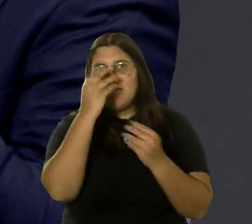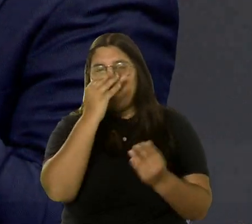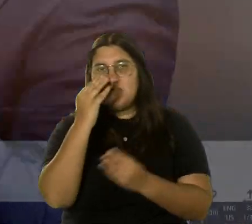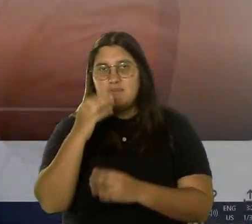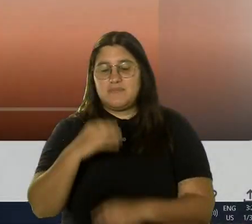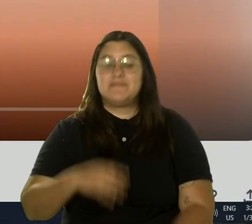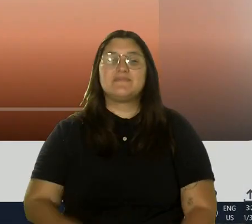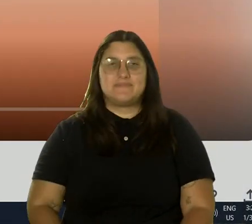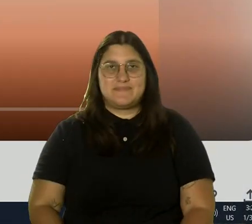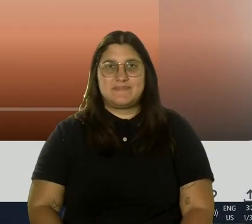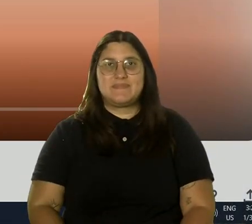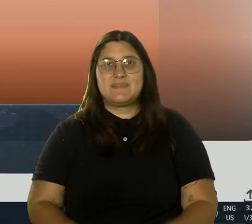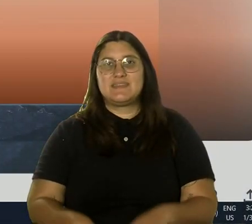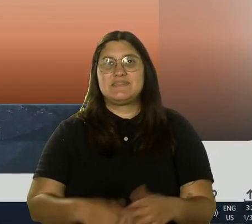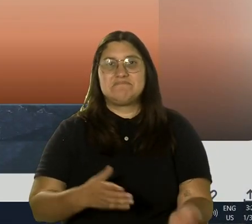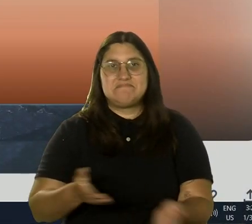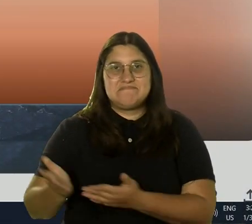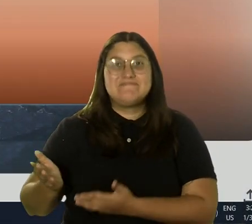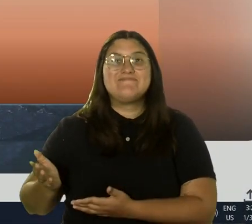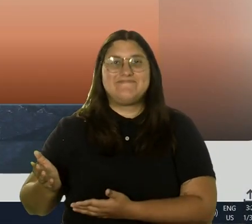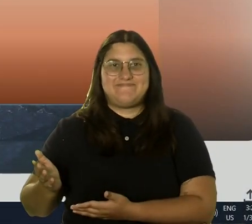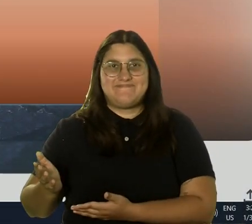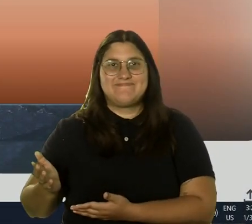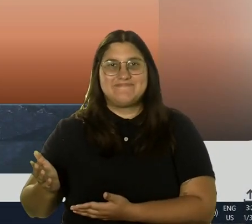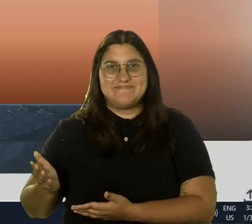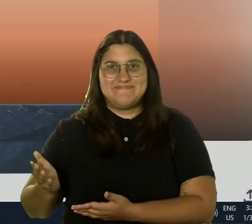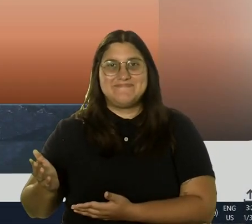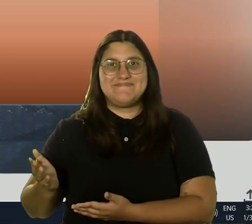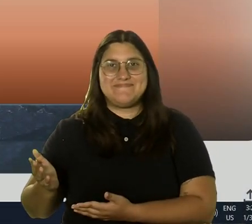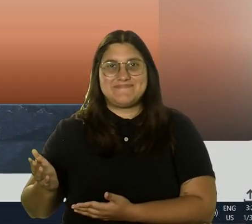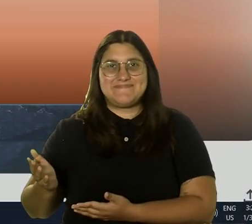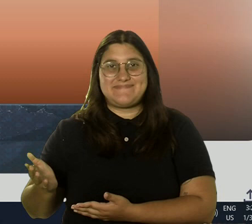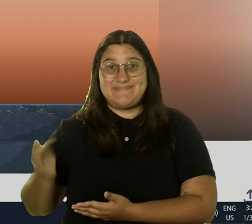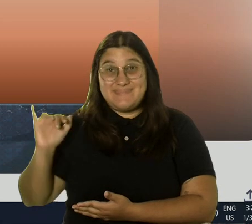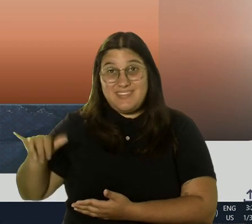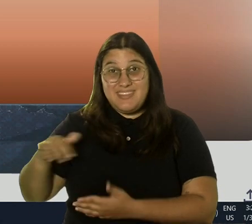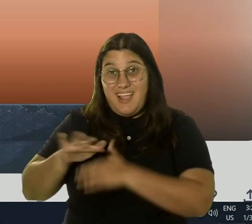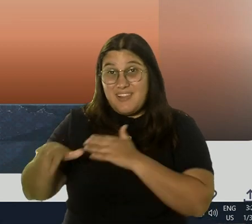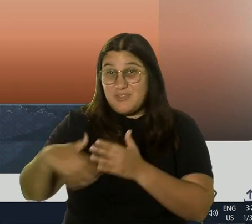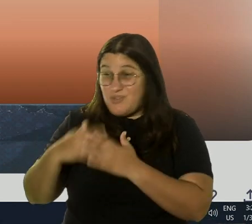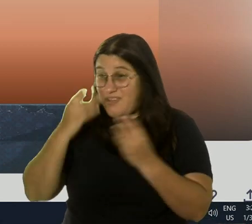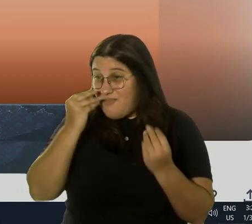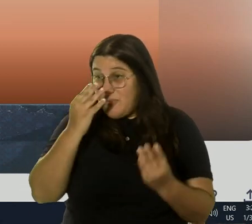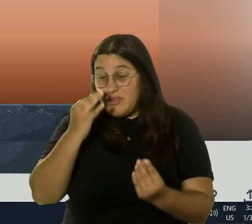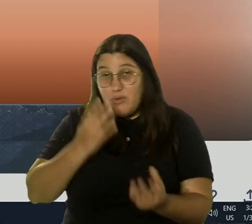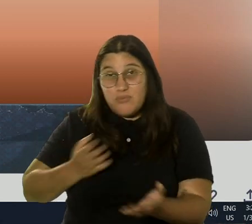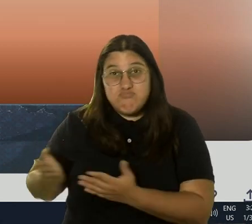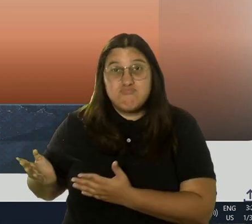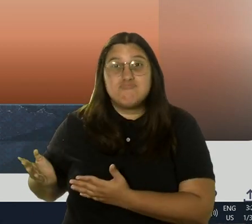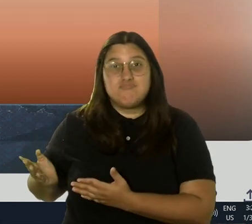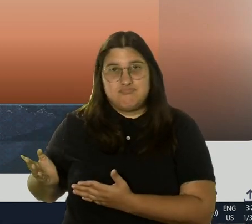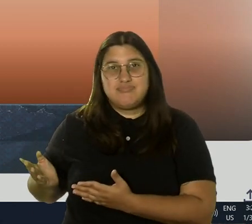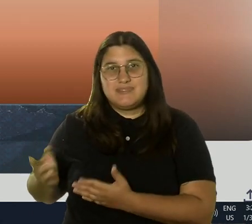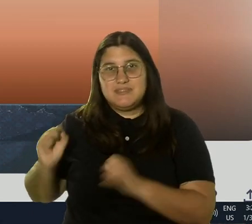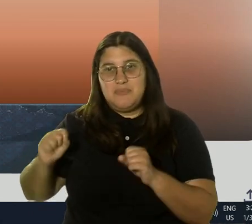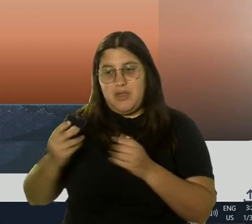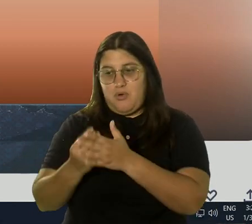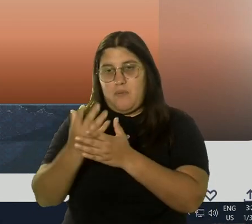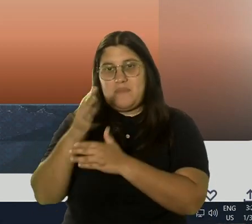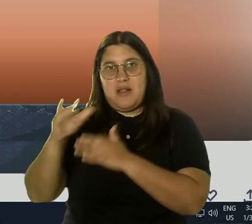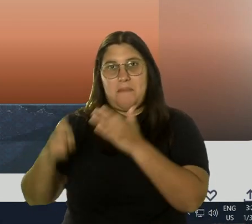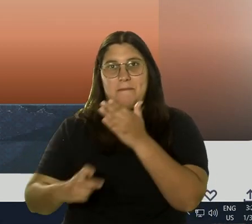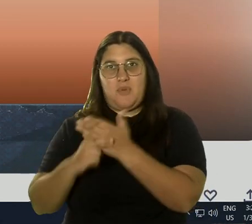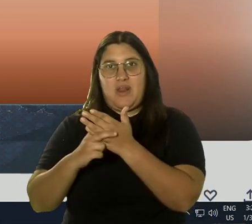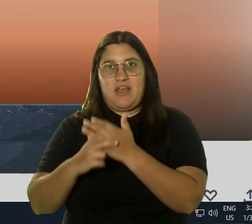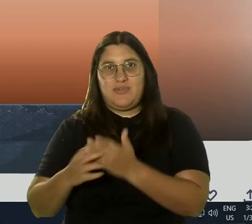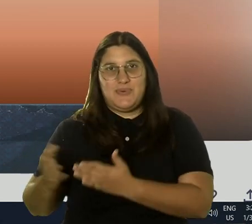Desarrollo.pr.gov, es nuestra página web, ahí van a tener toda la información y el enlace directo a IBM Bright para adquirir sus boletos. Ahí tienen